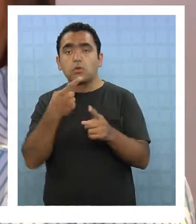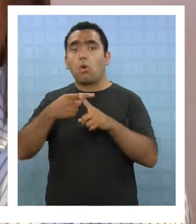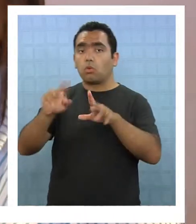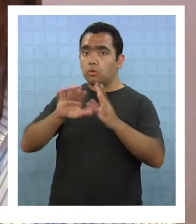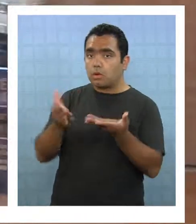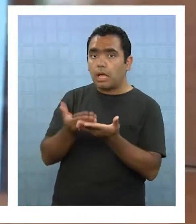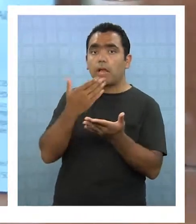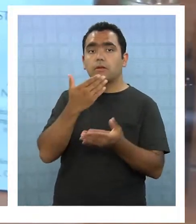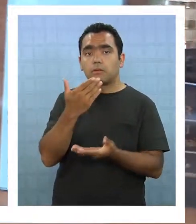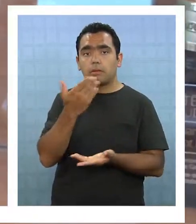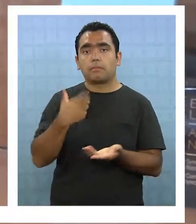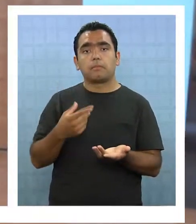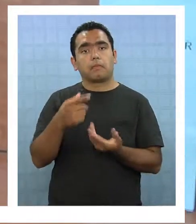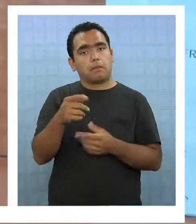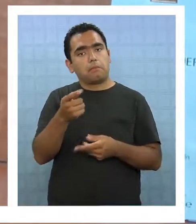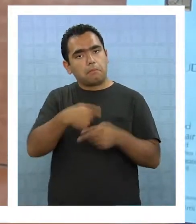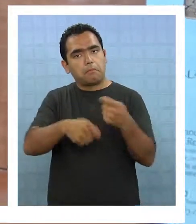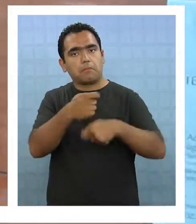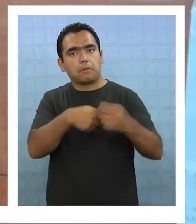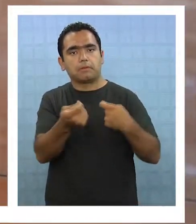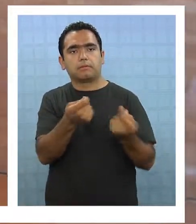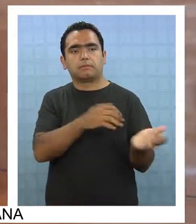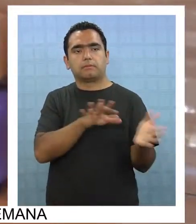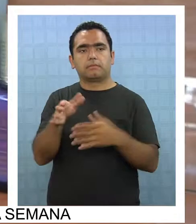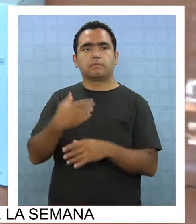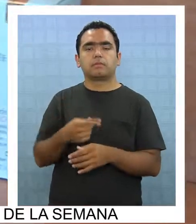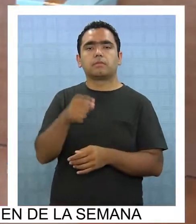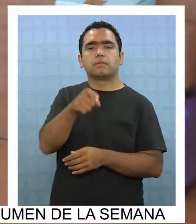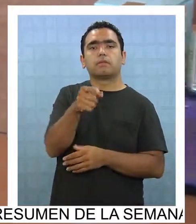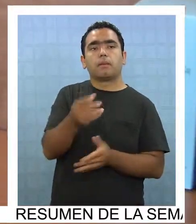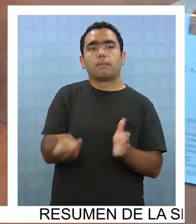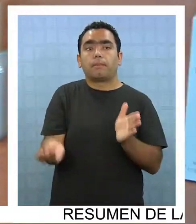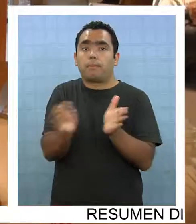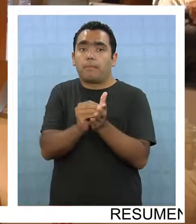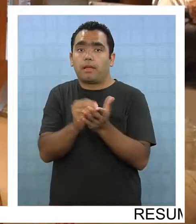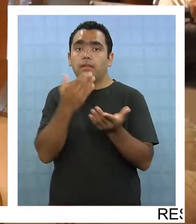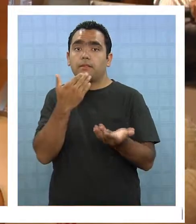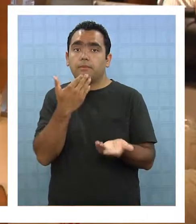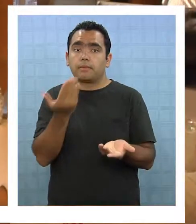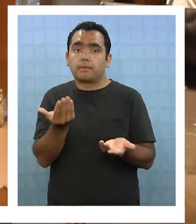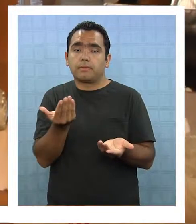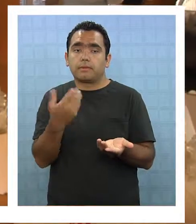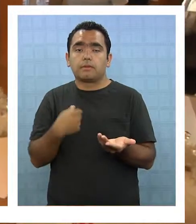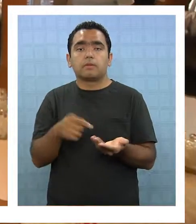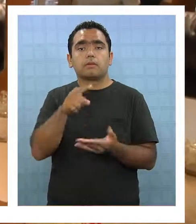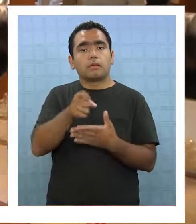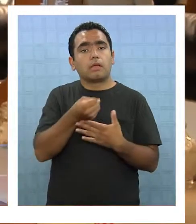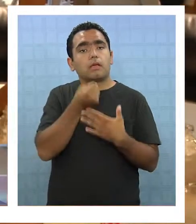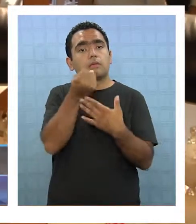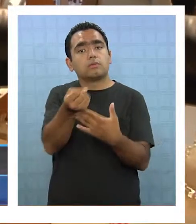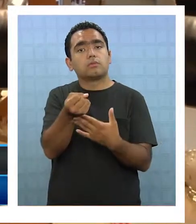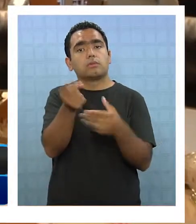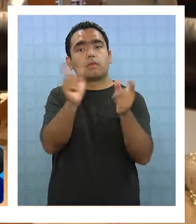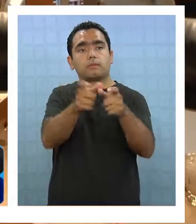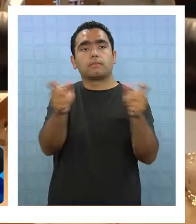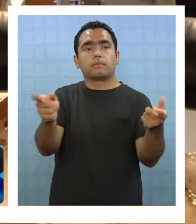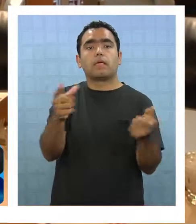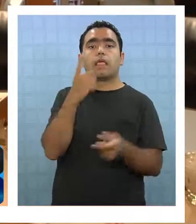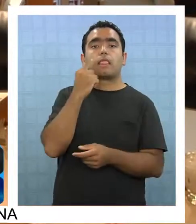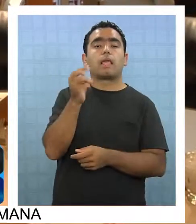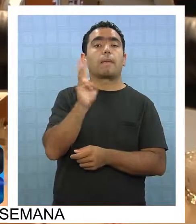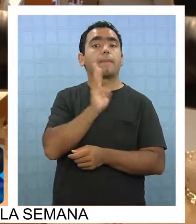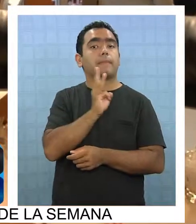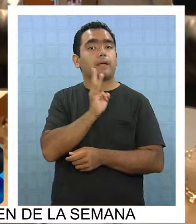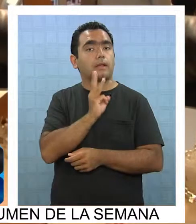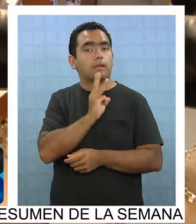regalos que se ofrecen en el centro comercial. Como algo adicional también, y para favorecer a nuestro cliente, los días